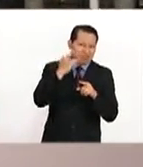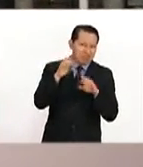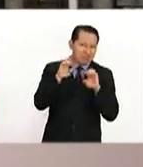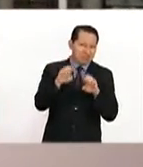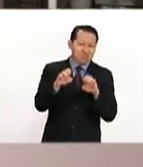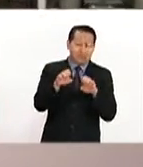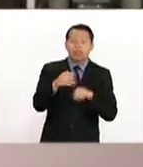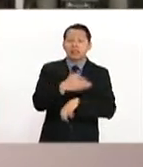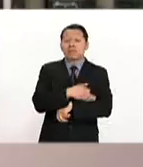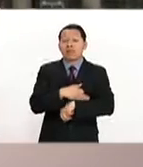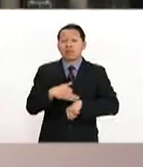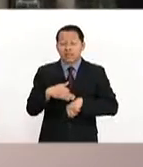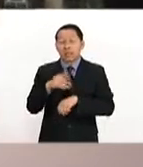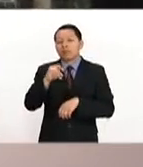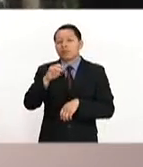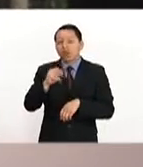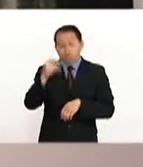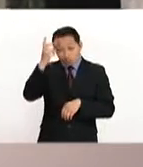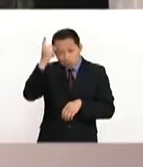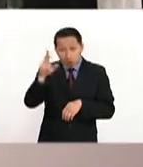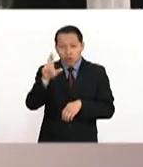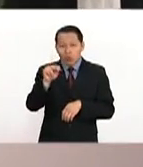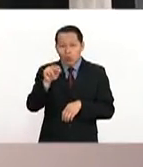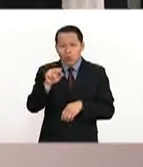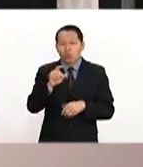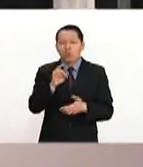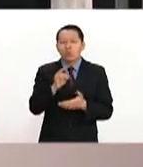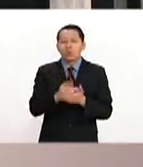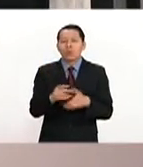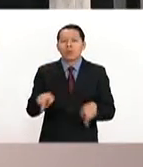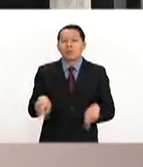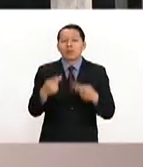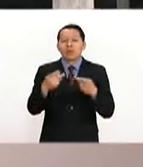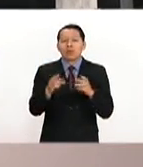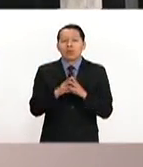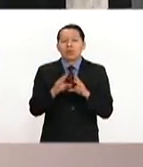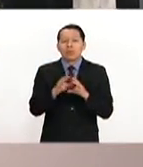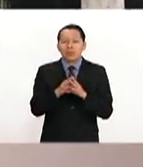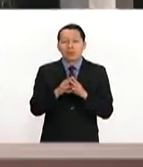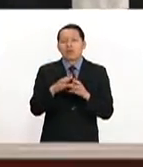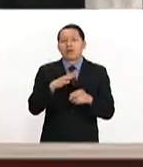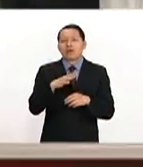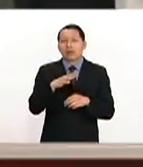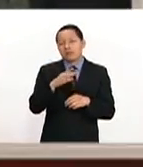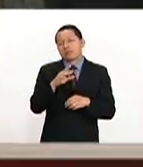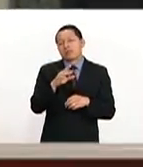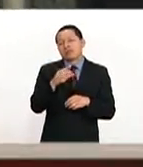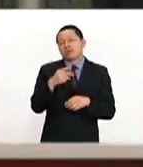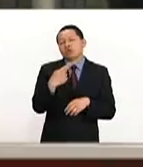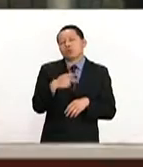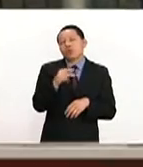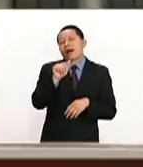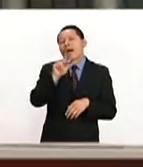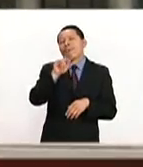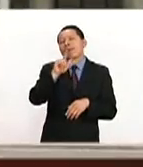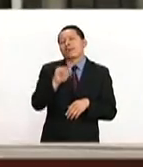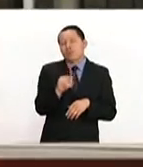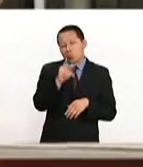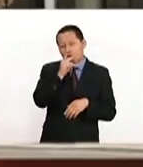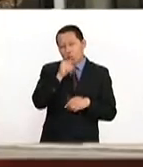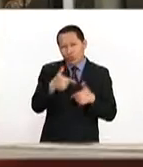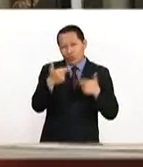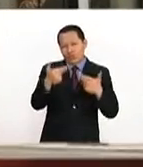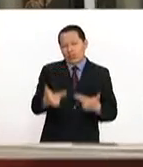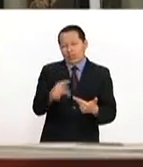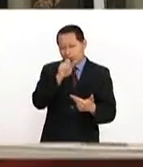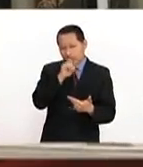la familia Trump no es propietaria, sino solamente vendió el apellido como marca para promocionar este edificio, ya